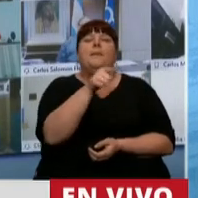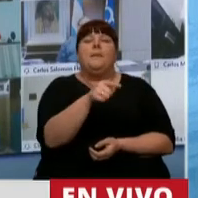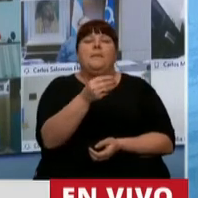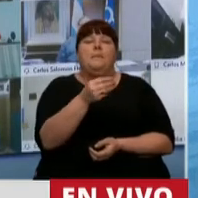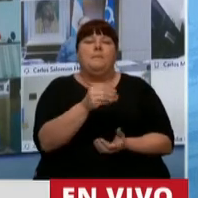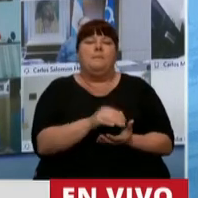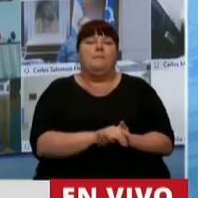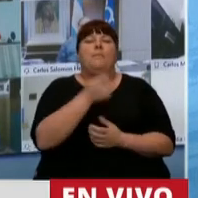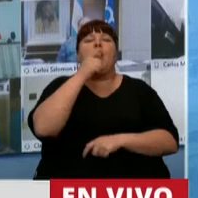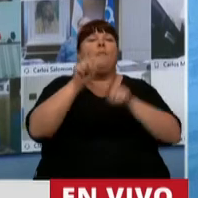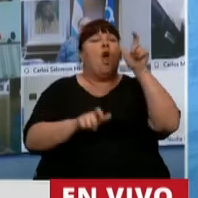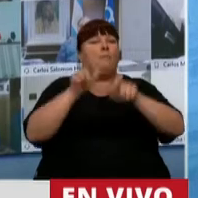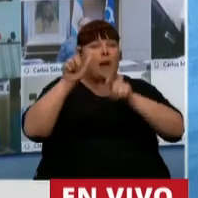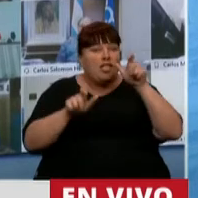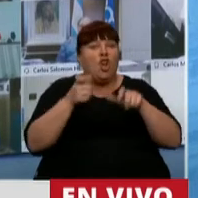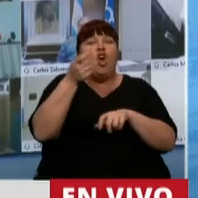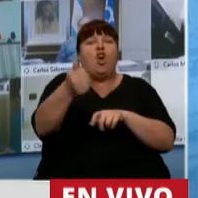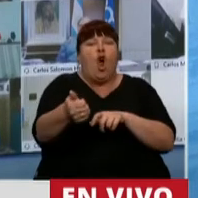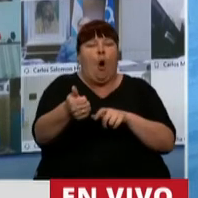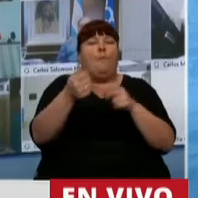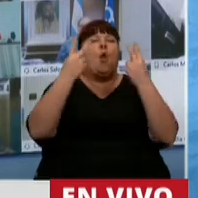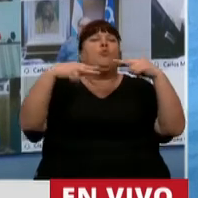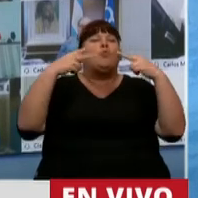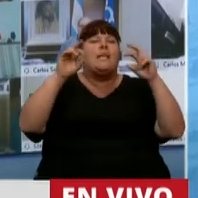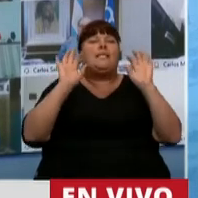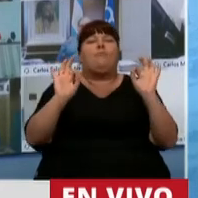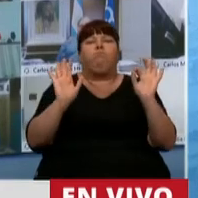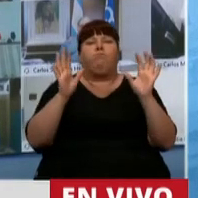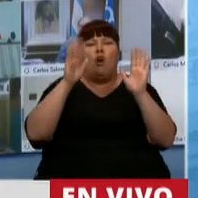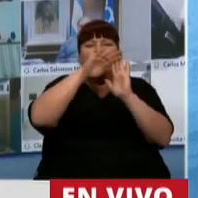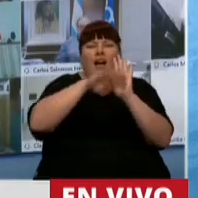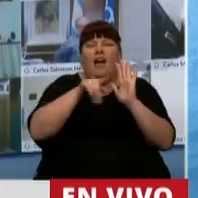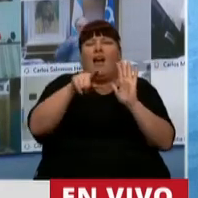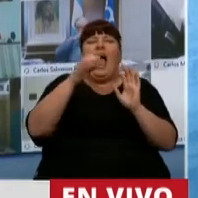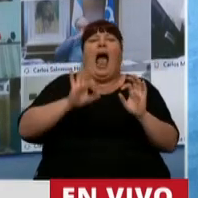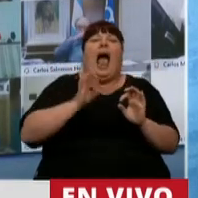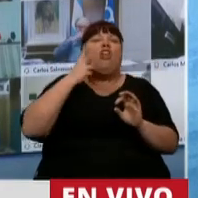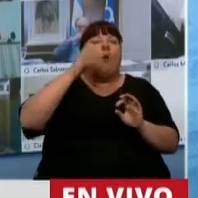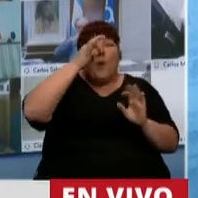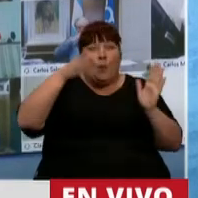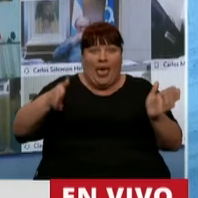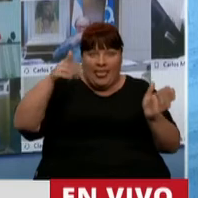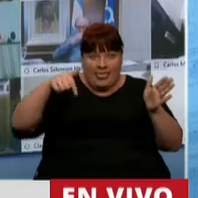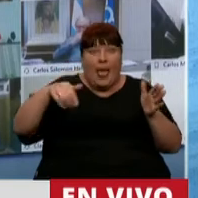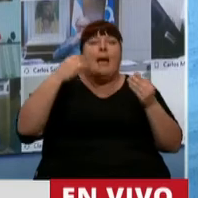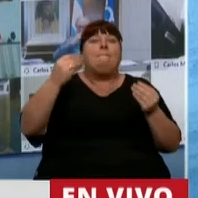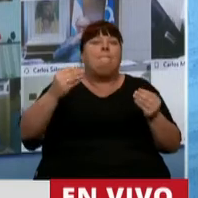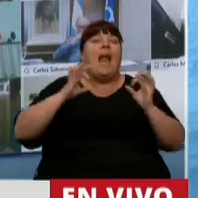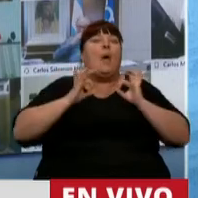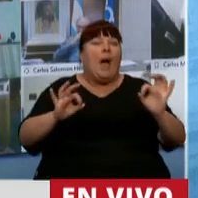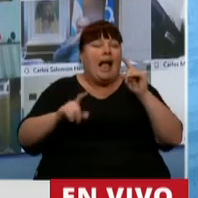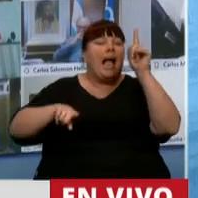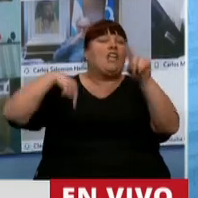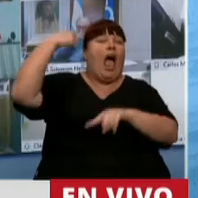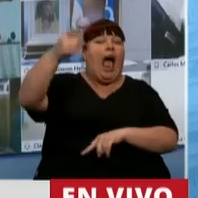que aquellas personas que compren un paquete turístico en el año 2020 para ejecutarlo